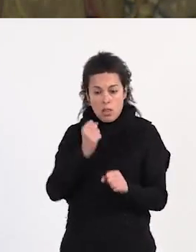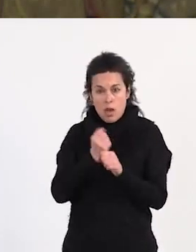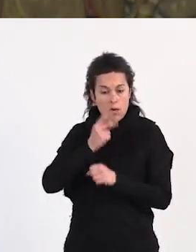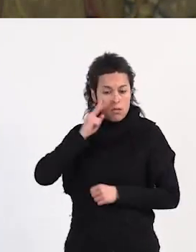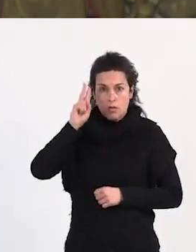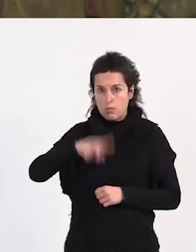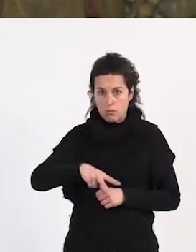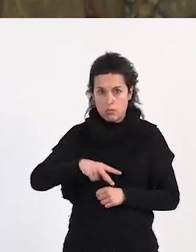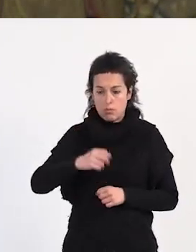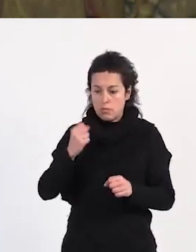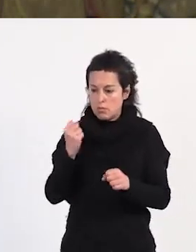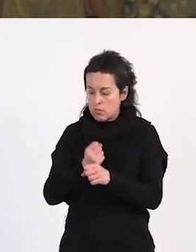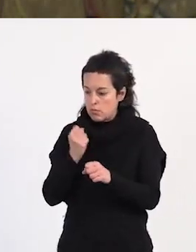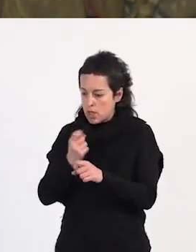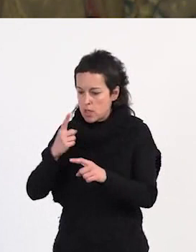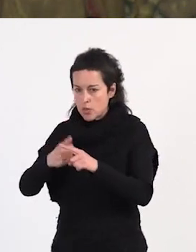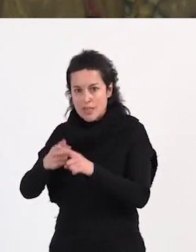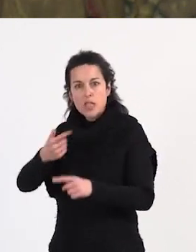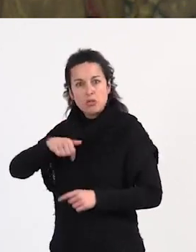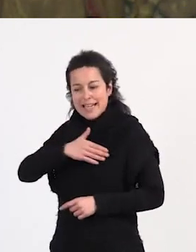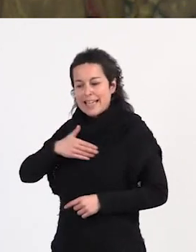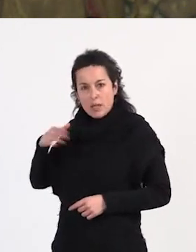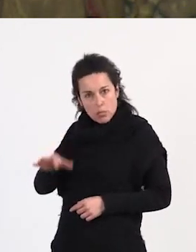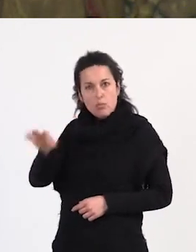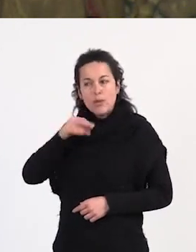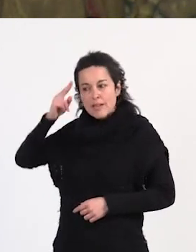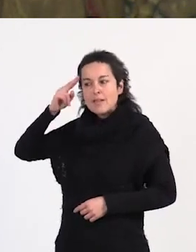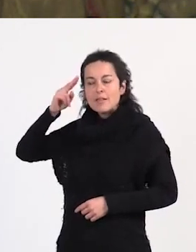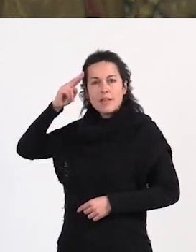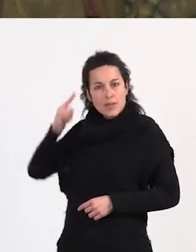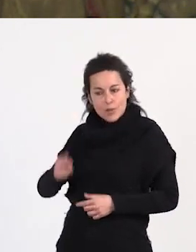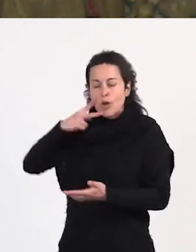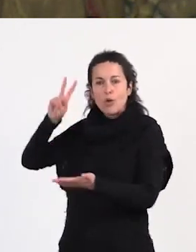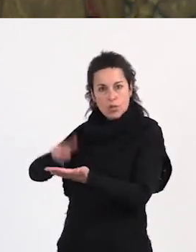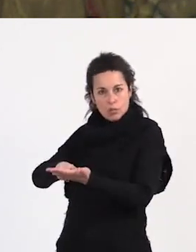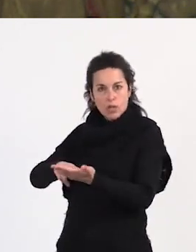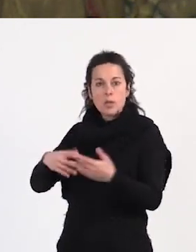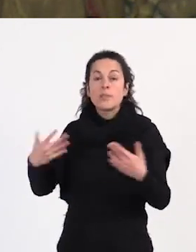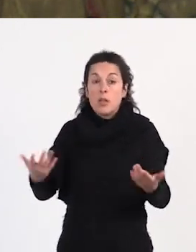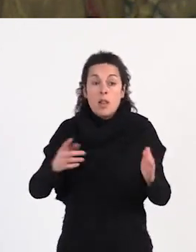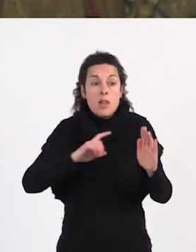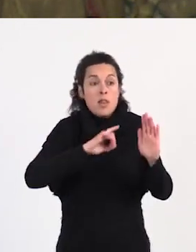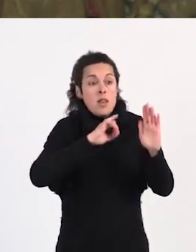para las trabajadoras sexuales que decidimos ejercer este trabajo. y, por supuesto, que las leyes